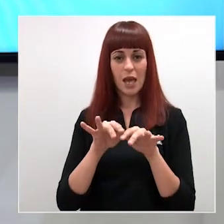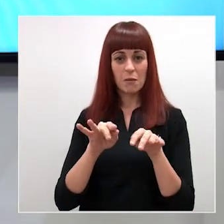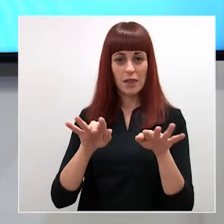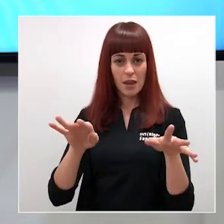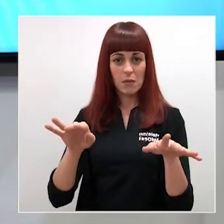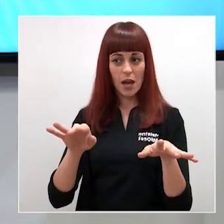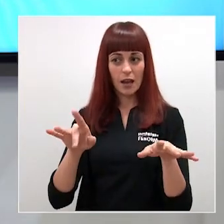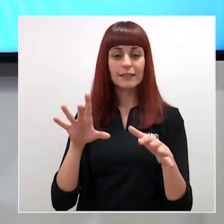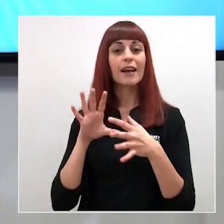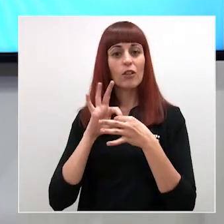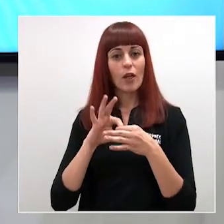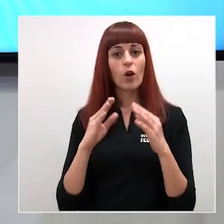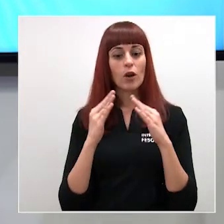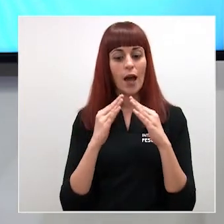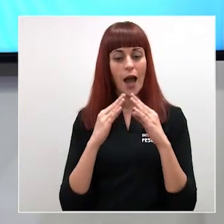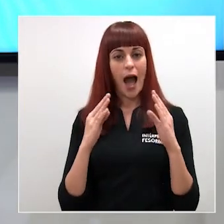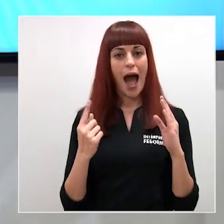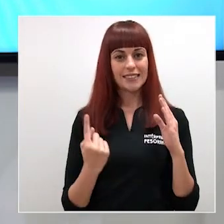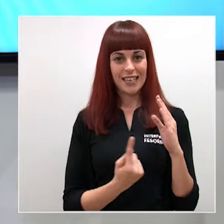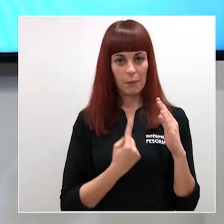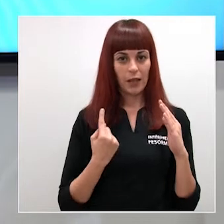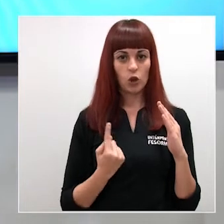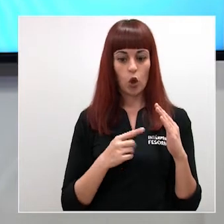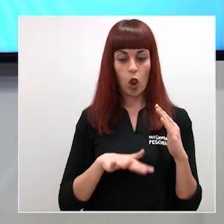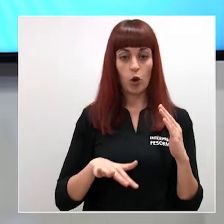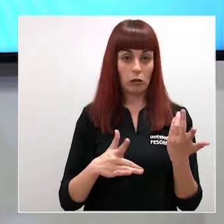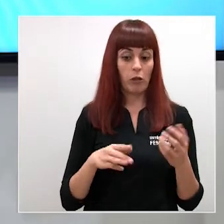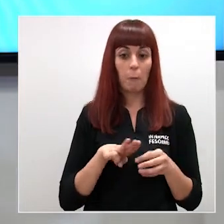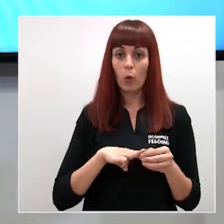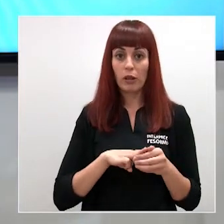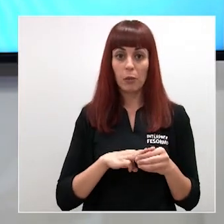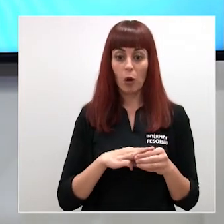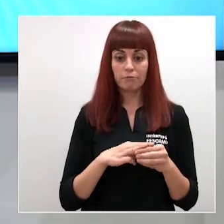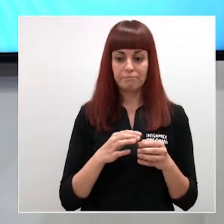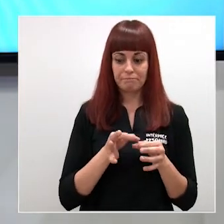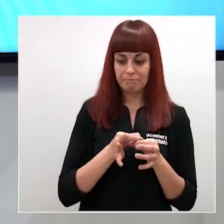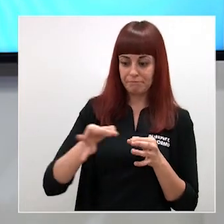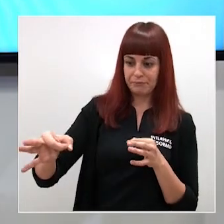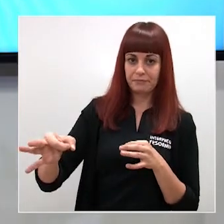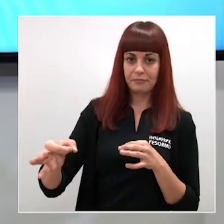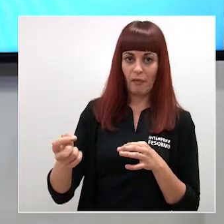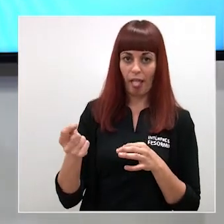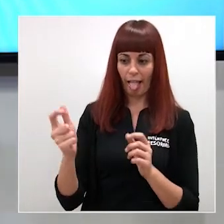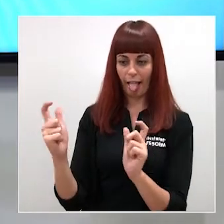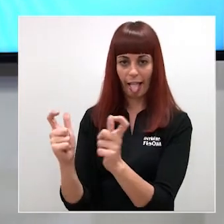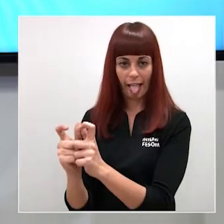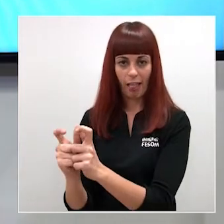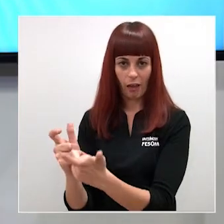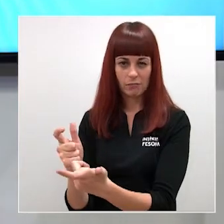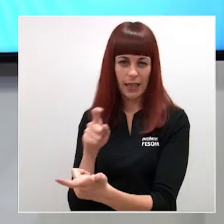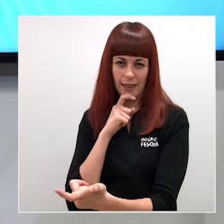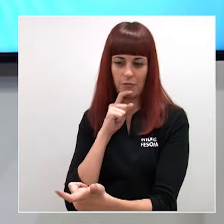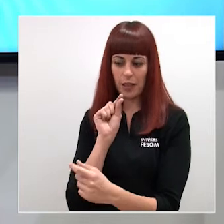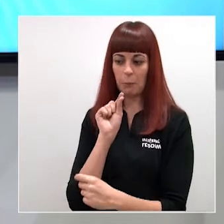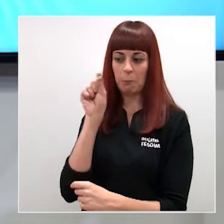aislamiento de las zonas entonces lógicamente municipios que están muy aislados en los que no hay mucho trasiego de gente pues es más difícil que llegue